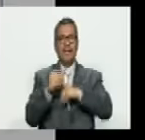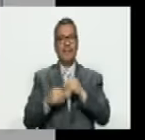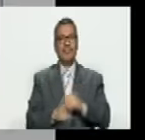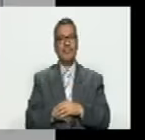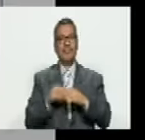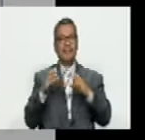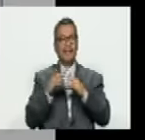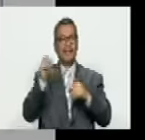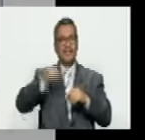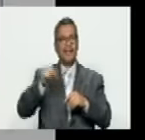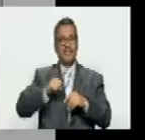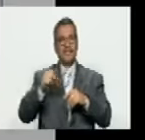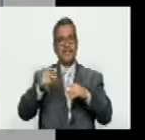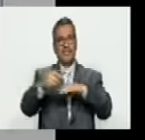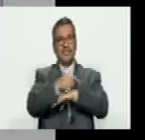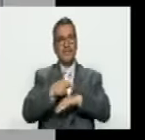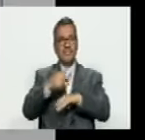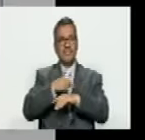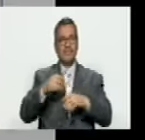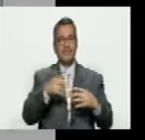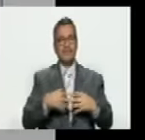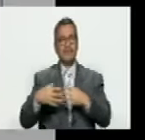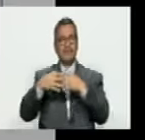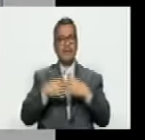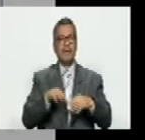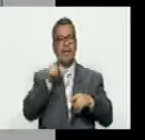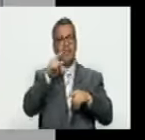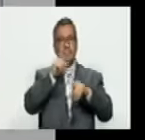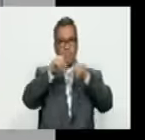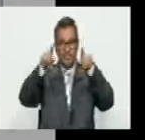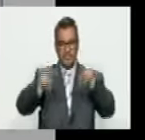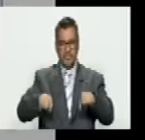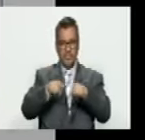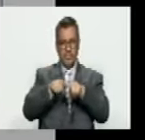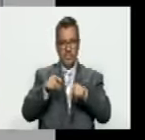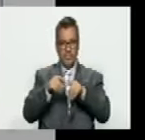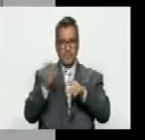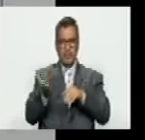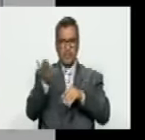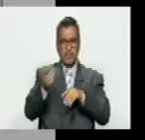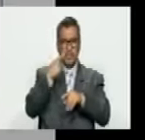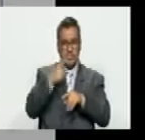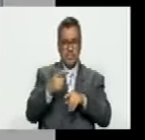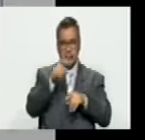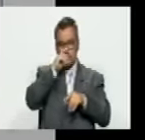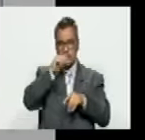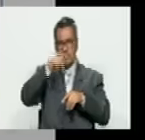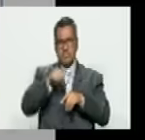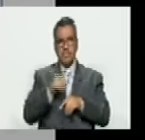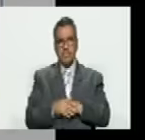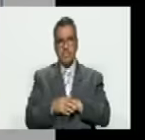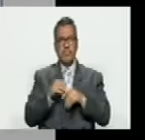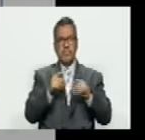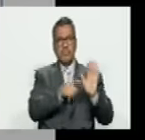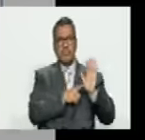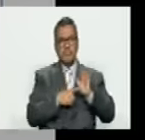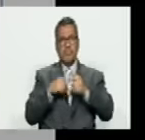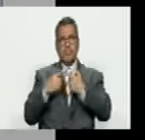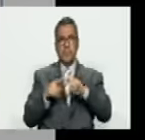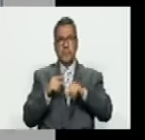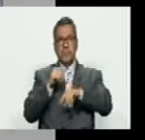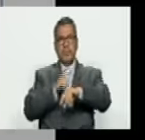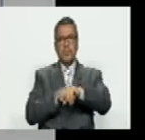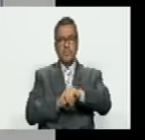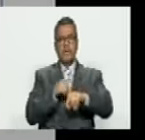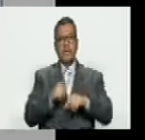presupuesto en el Congreso de Estados Unidos y ahí se ve en ese párrafo que está resaltado que para este año ya no el 99 2000 sabemos que